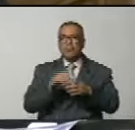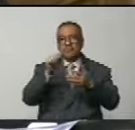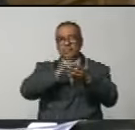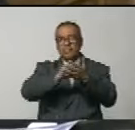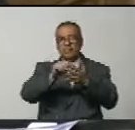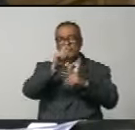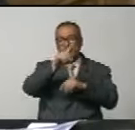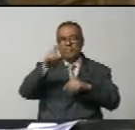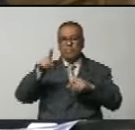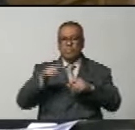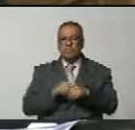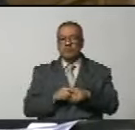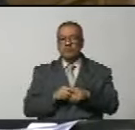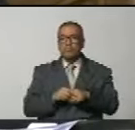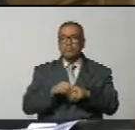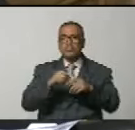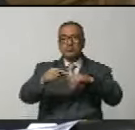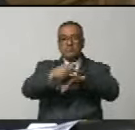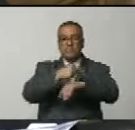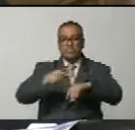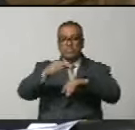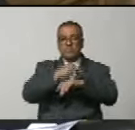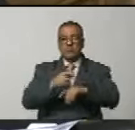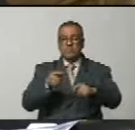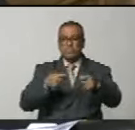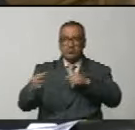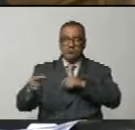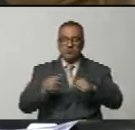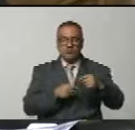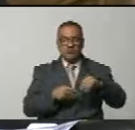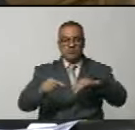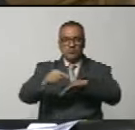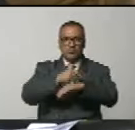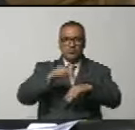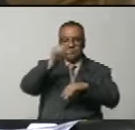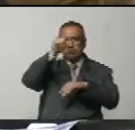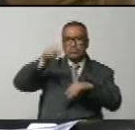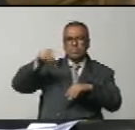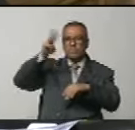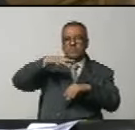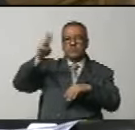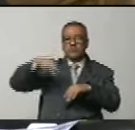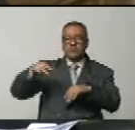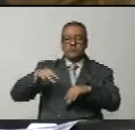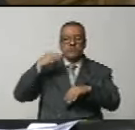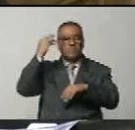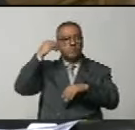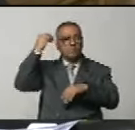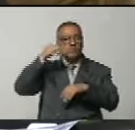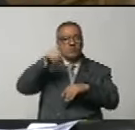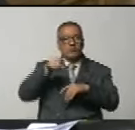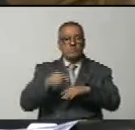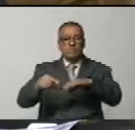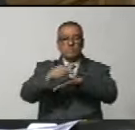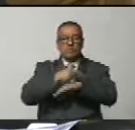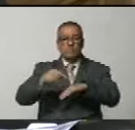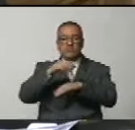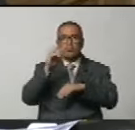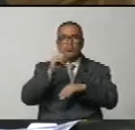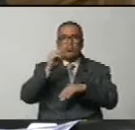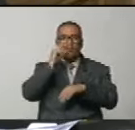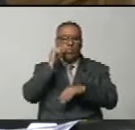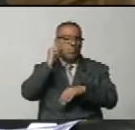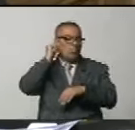artículo 11 el gobierno y administración del estado guayana esequiva corresponde a una gobernadora o